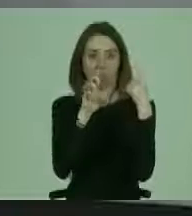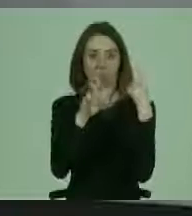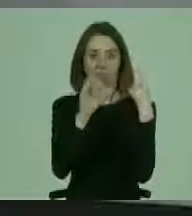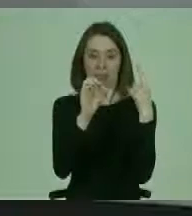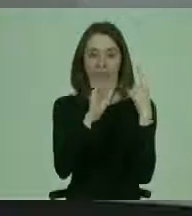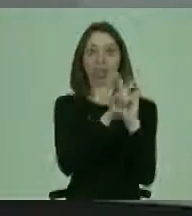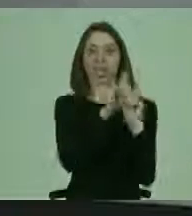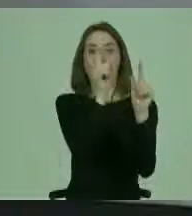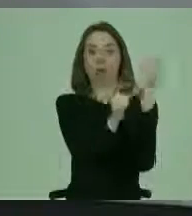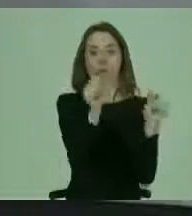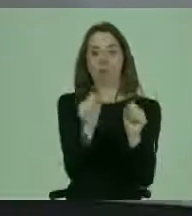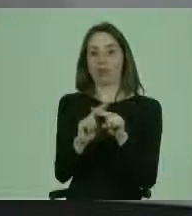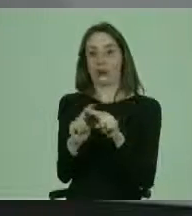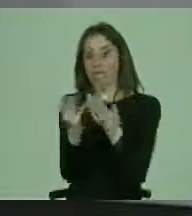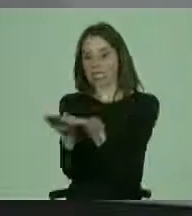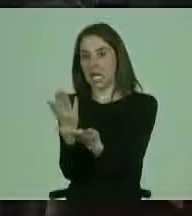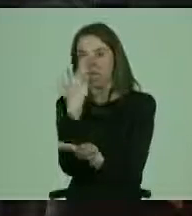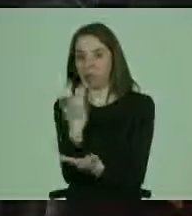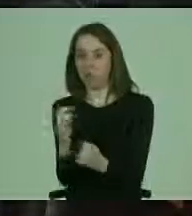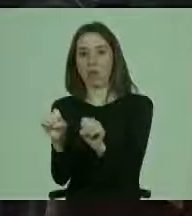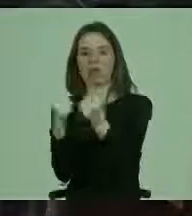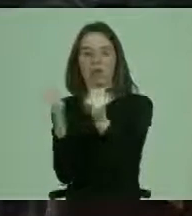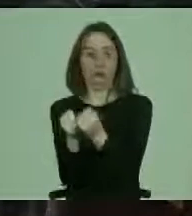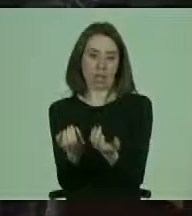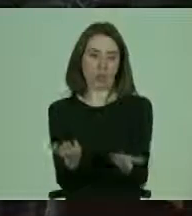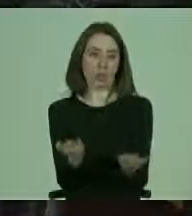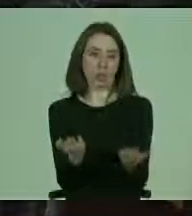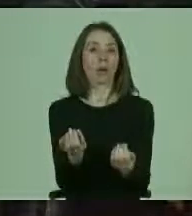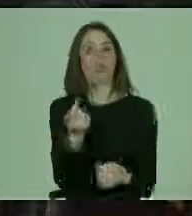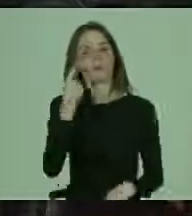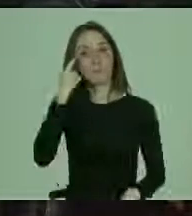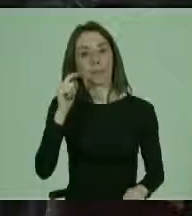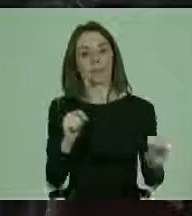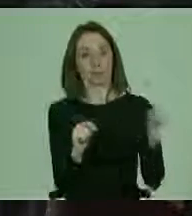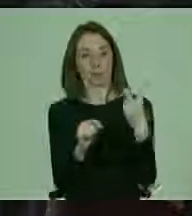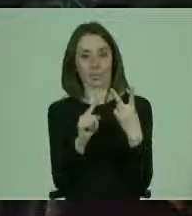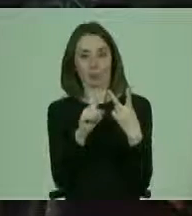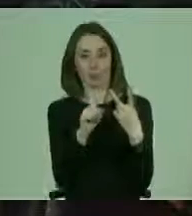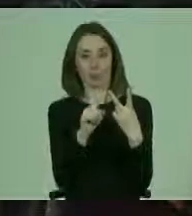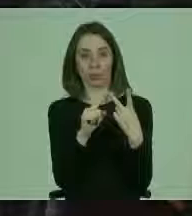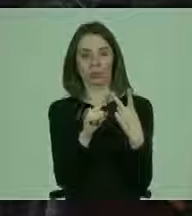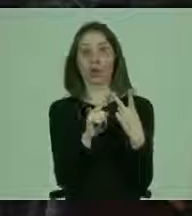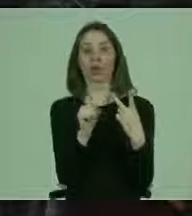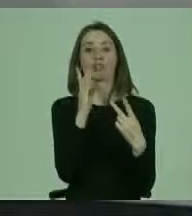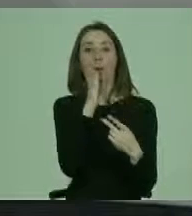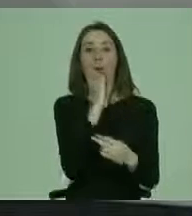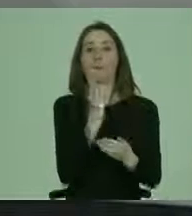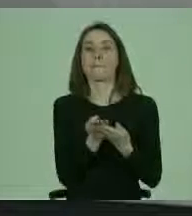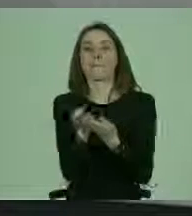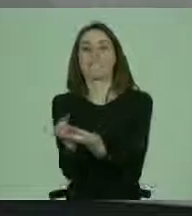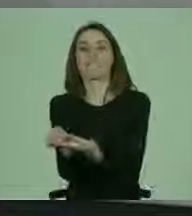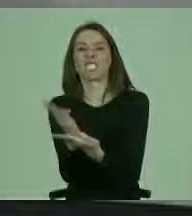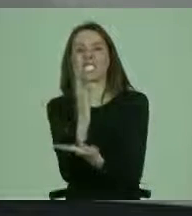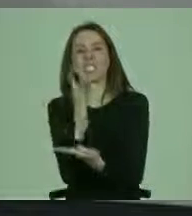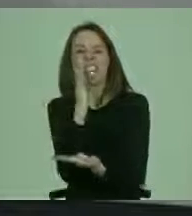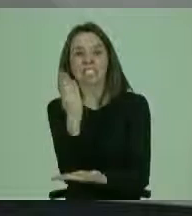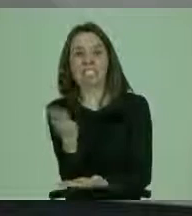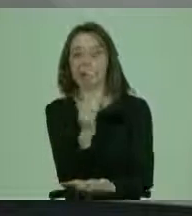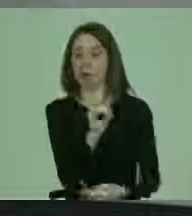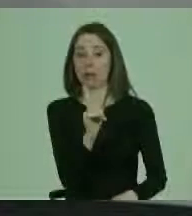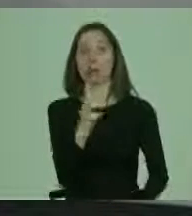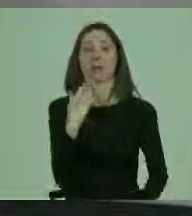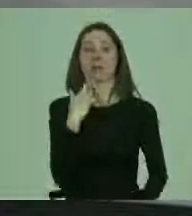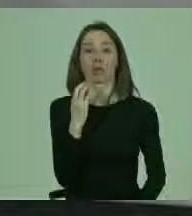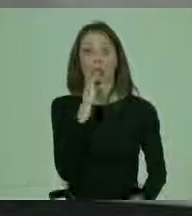Nadie puede hacer daño, eso es obvio y evidente. Pero el segundo principio no es la beneficencia, porque